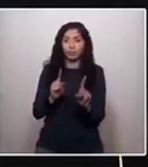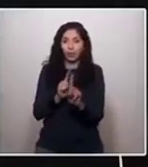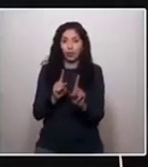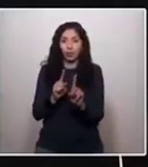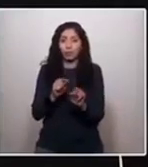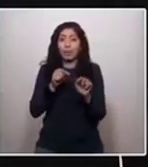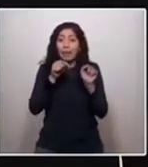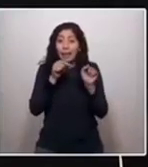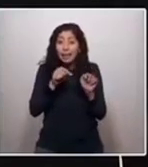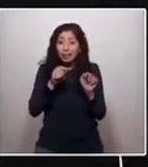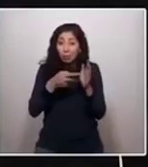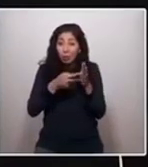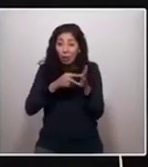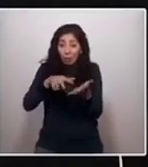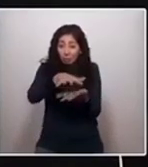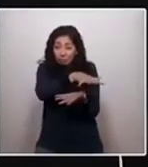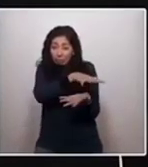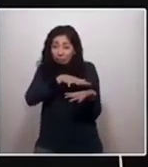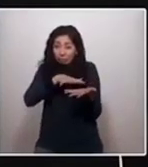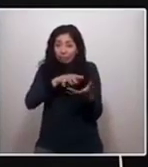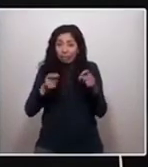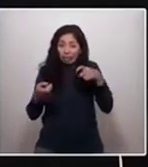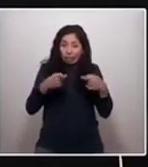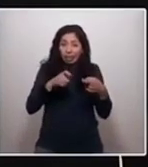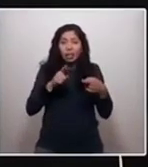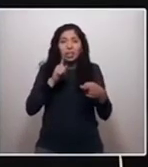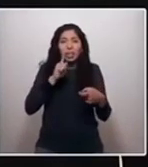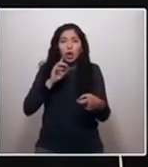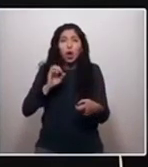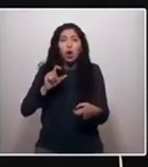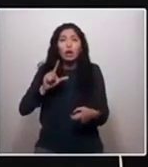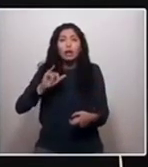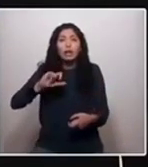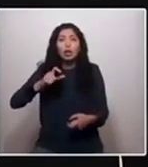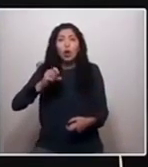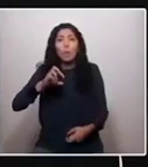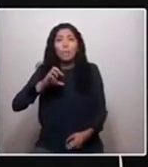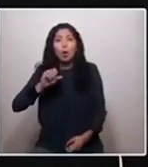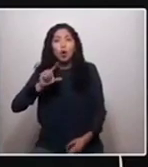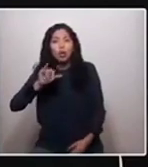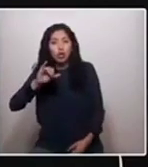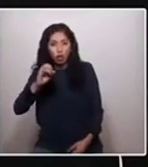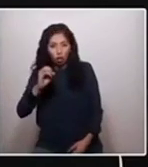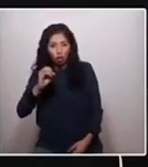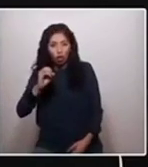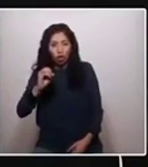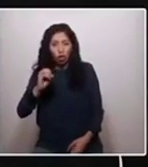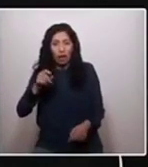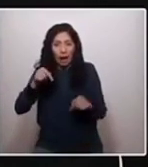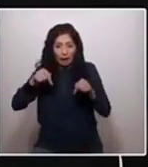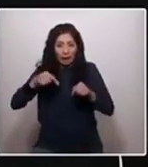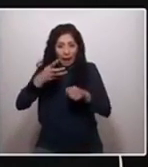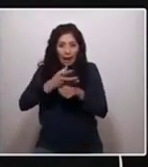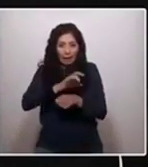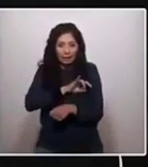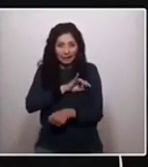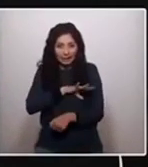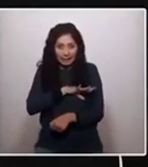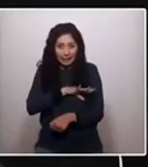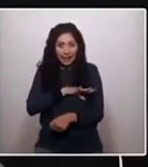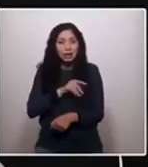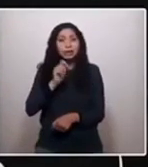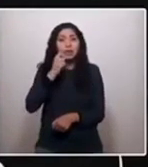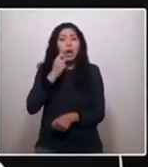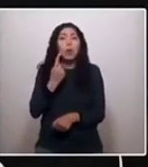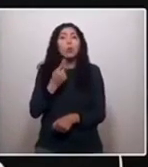Este asedio mediático viene del oligopolio mediático que opera en Chile, estimada presidenta. Donde un solo medio